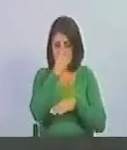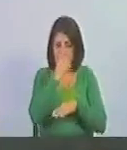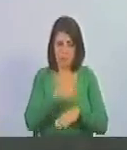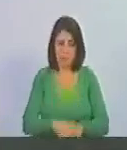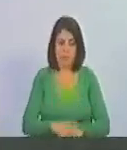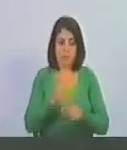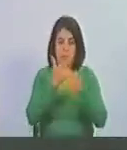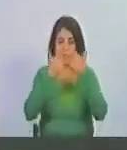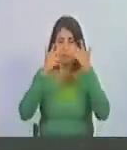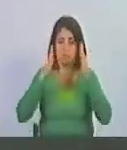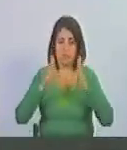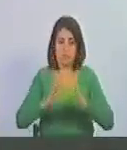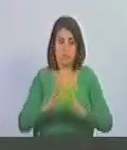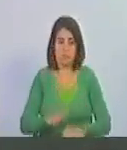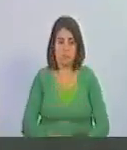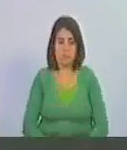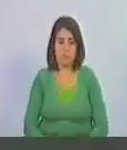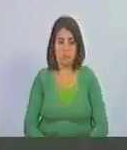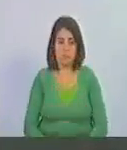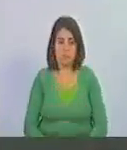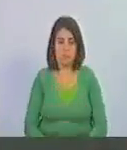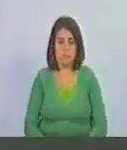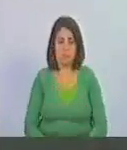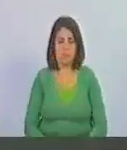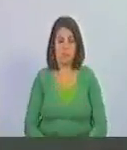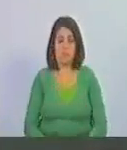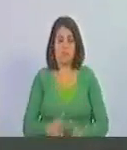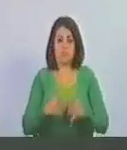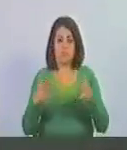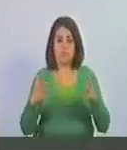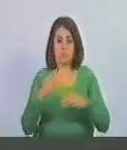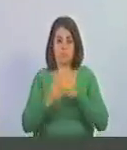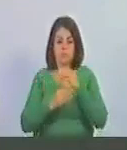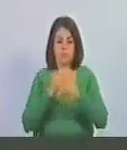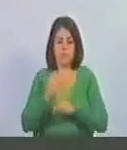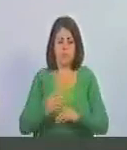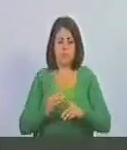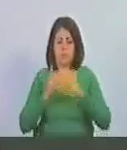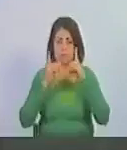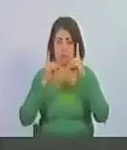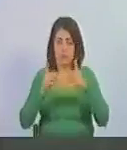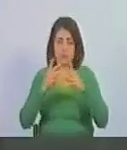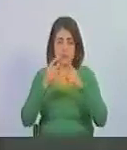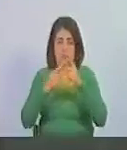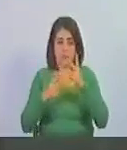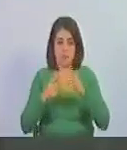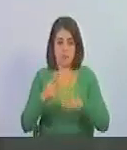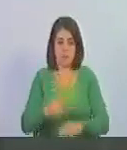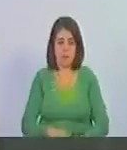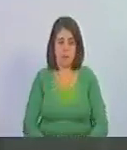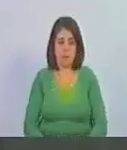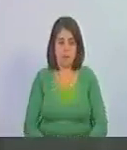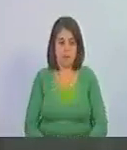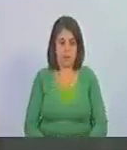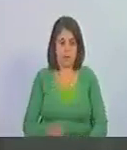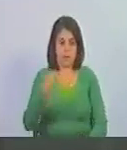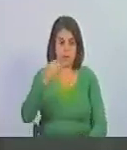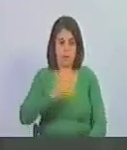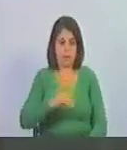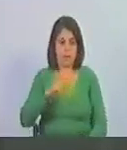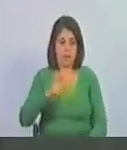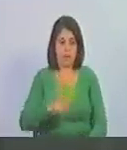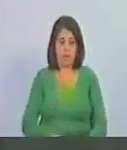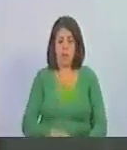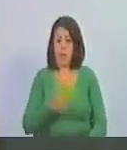La libertad es la gran empresa por la que hay que luchar, Sancho. Es uno de los más